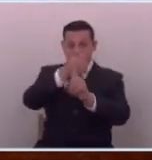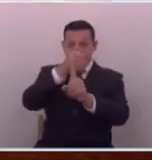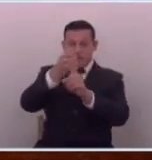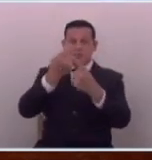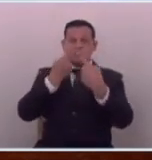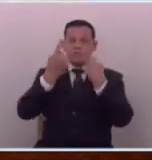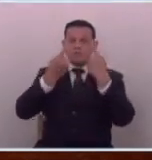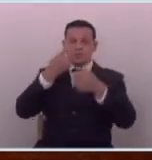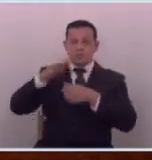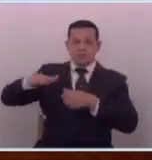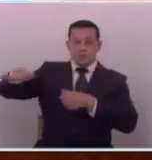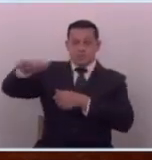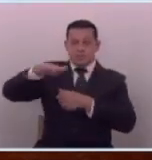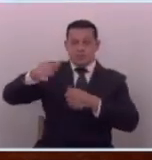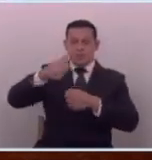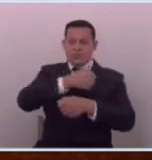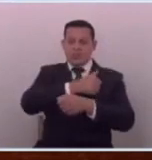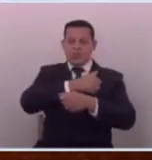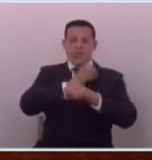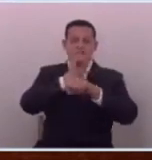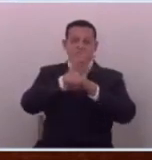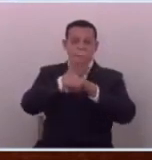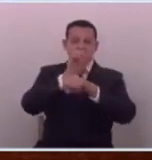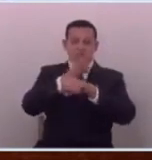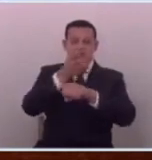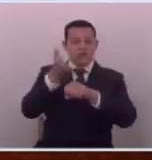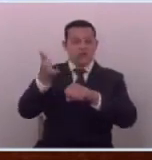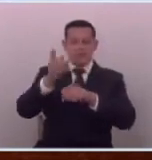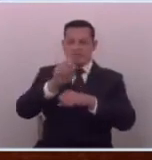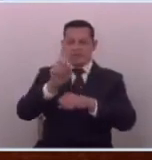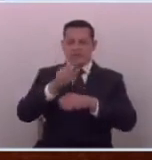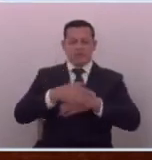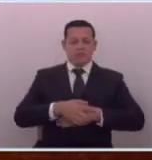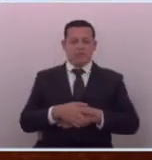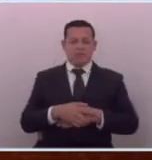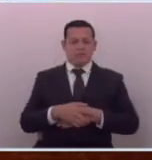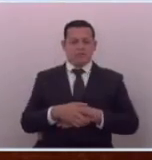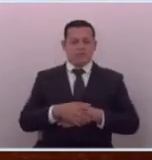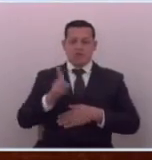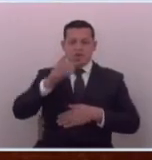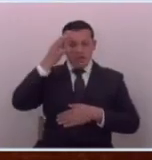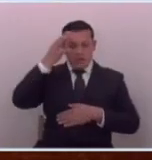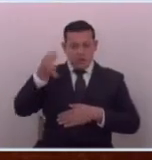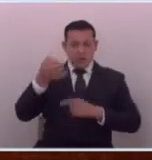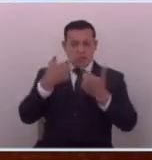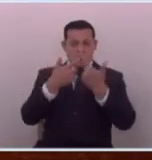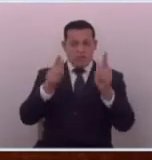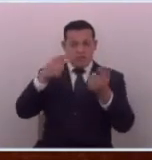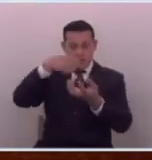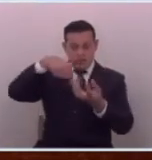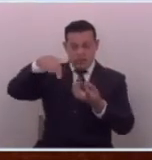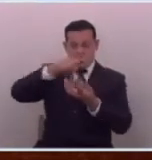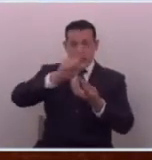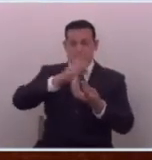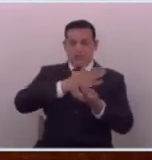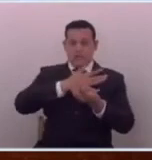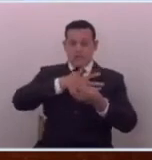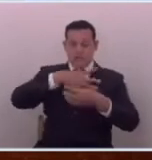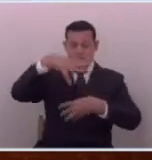turista que entra que tienen que decir tal cosa o la otra no así que miren si no se creen que hay libertad aquí es porque ustedes no la tienen